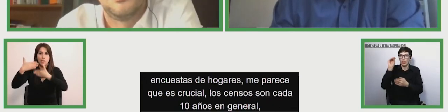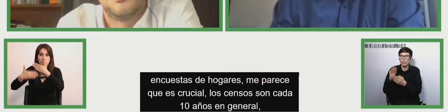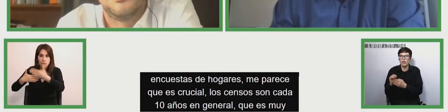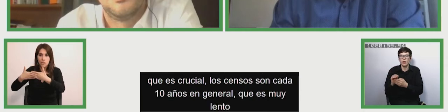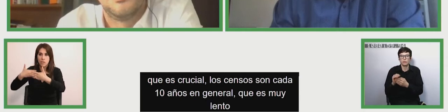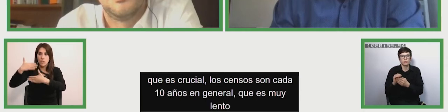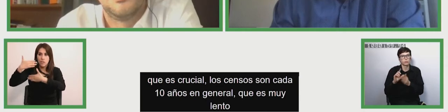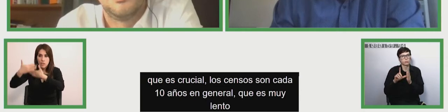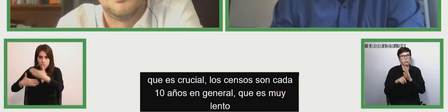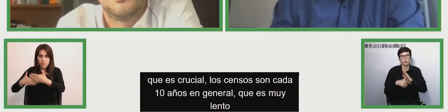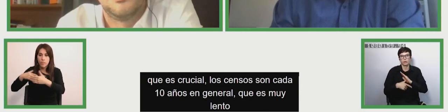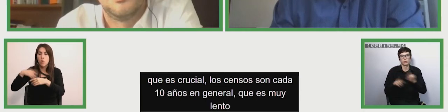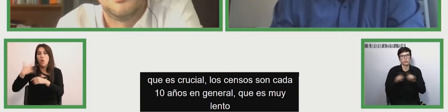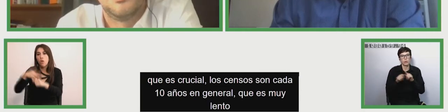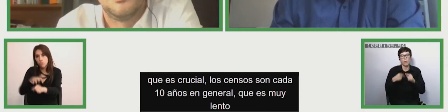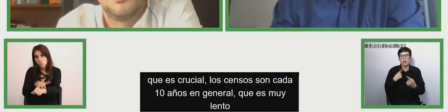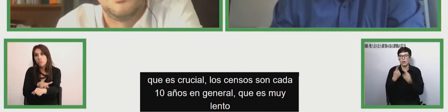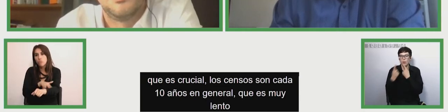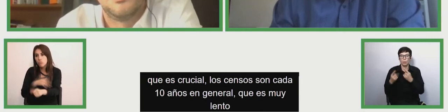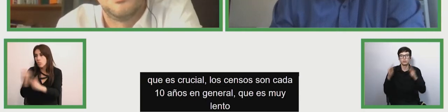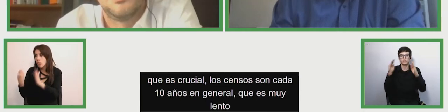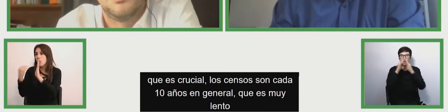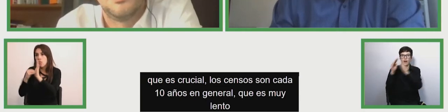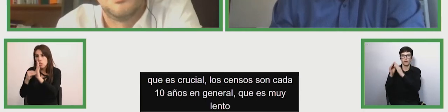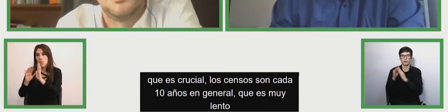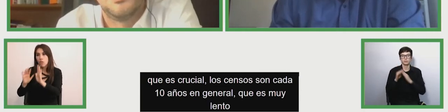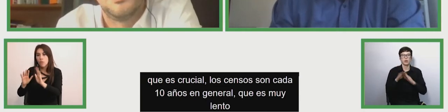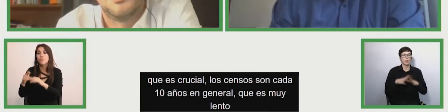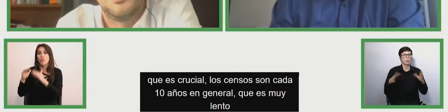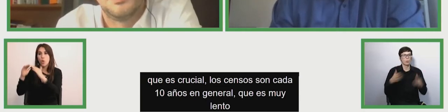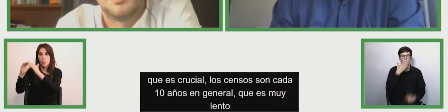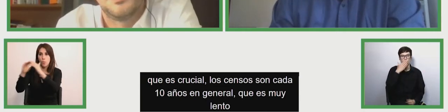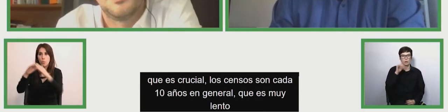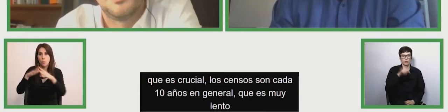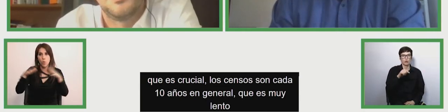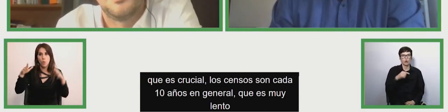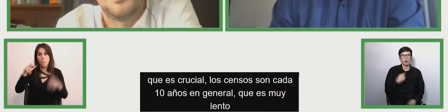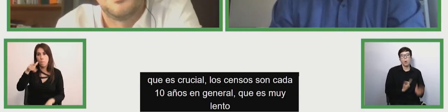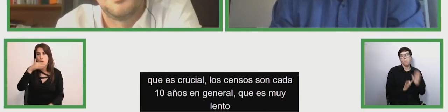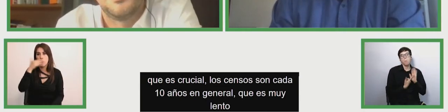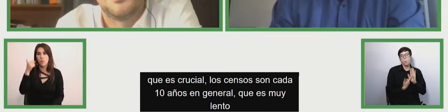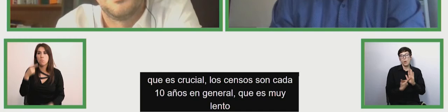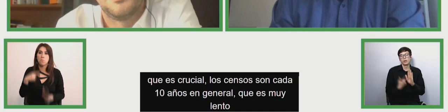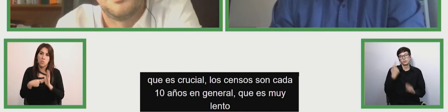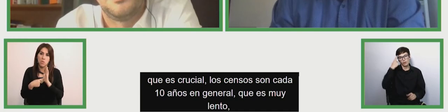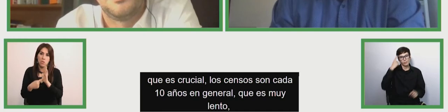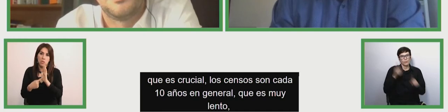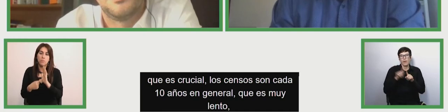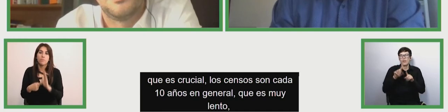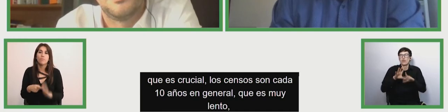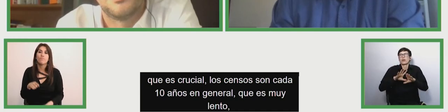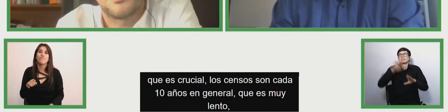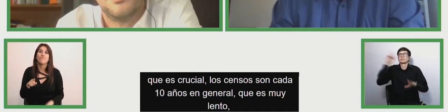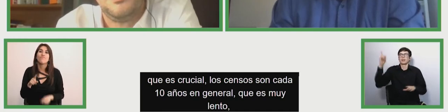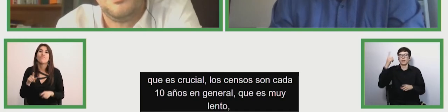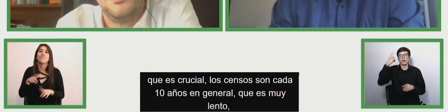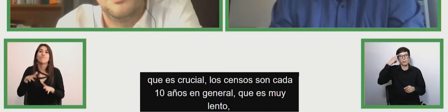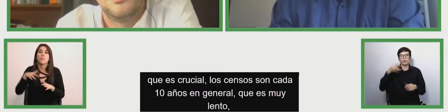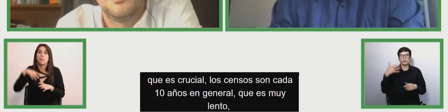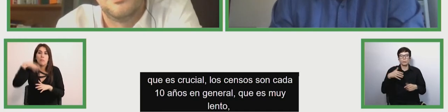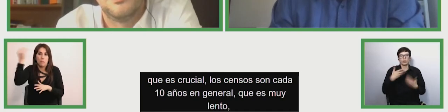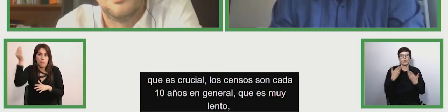creo que la encuesta de hogares también es una herramienta intermedio que bueno es muestral pero son claves para la formación de política